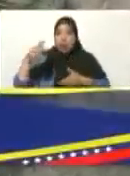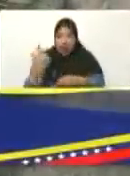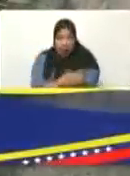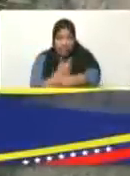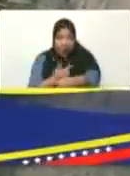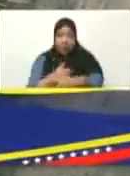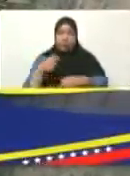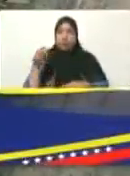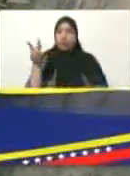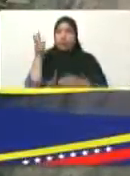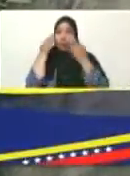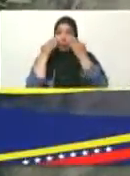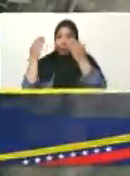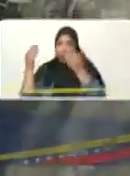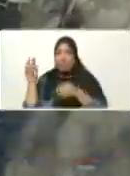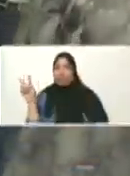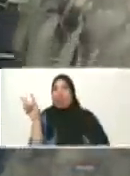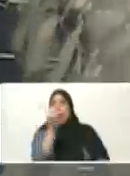podemos ver aquí.